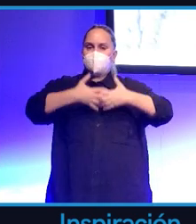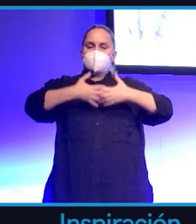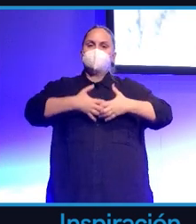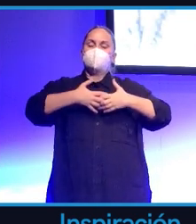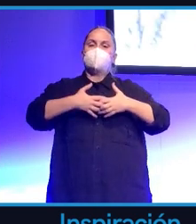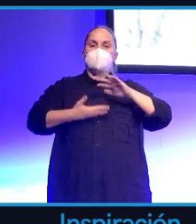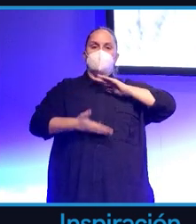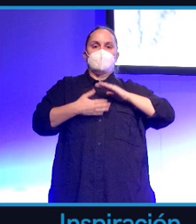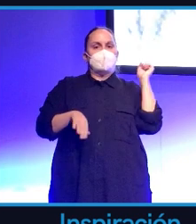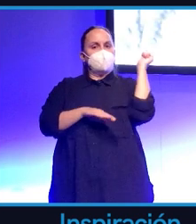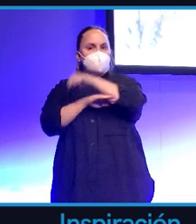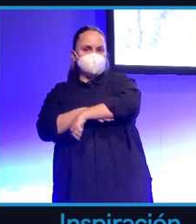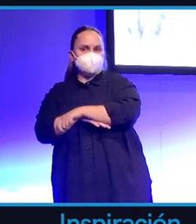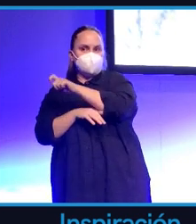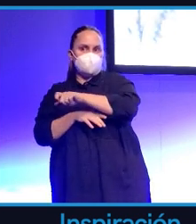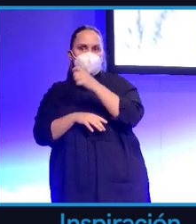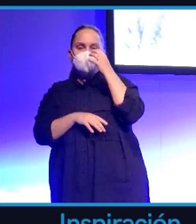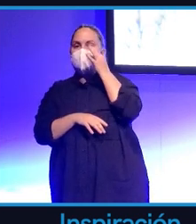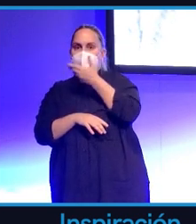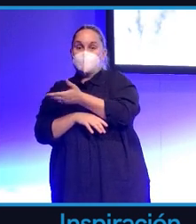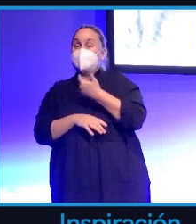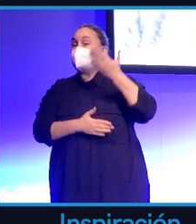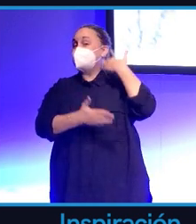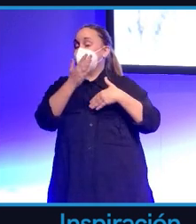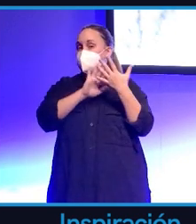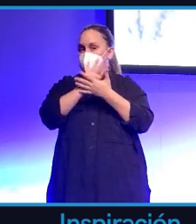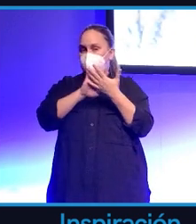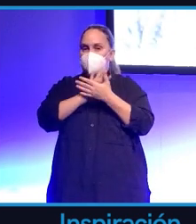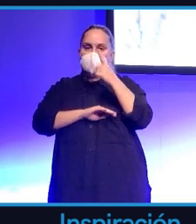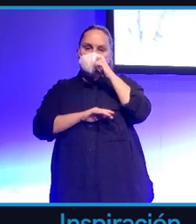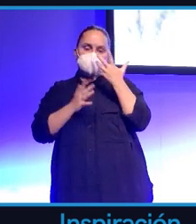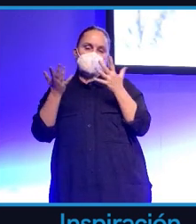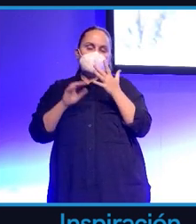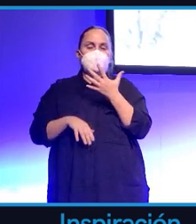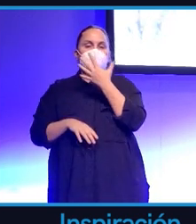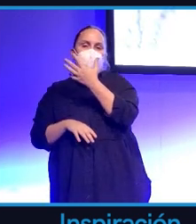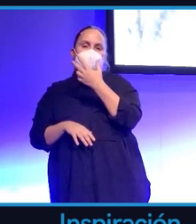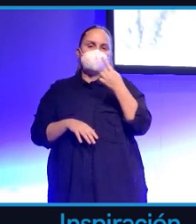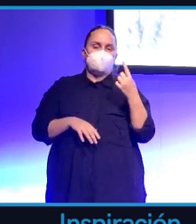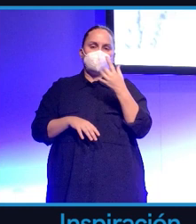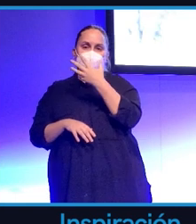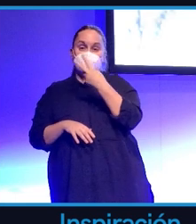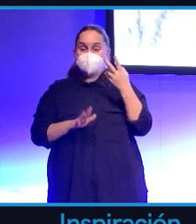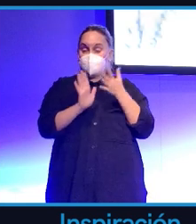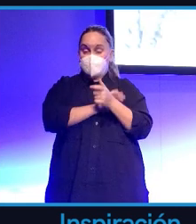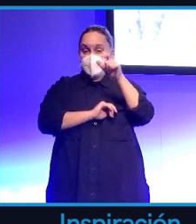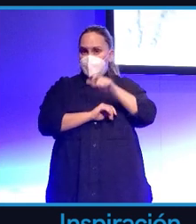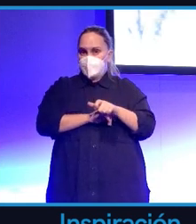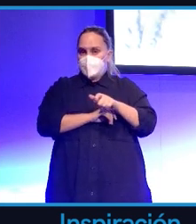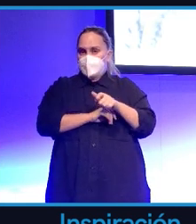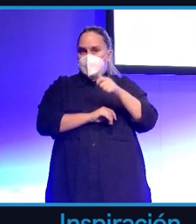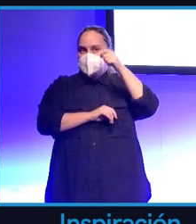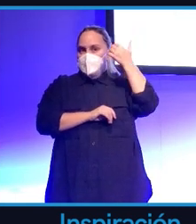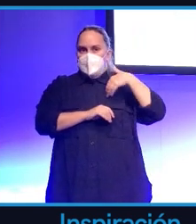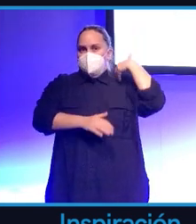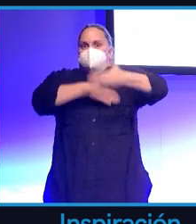capacitadas que los seres humanos. Y eso se teorizaba en los años 51. Era un avanzado a su tiempo. Porque aquí no